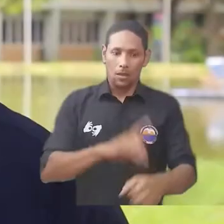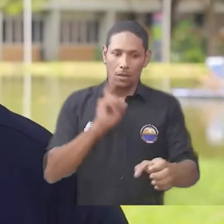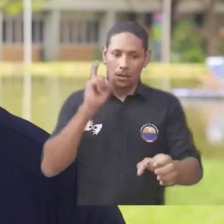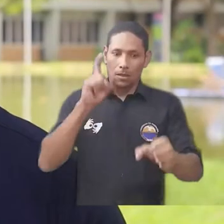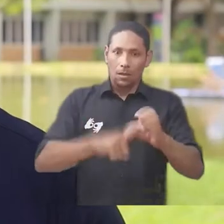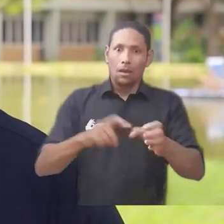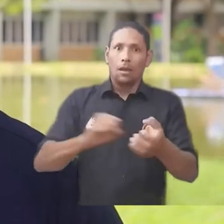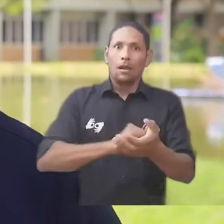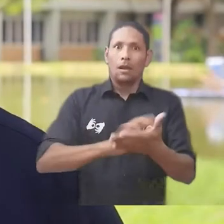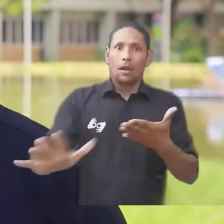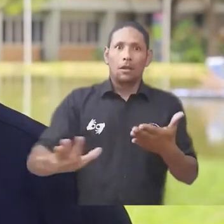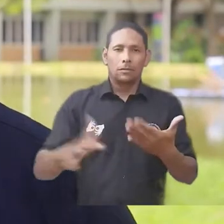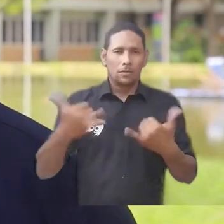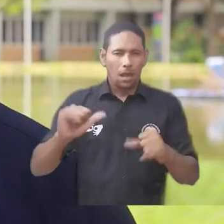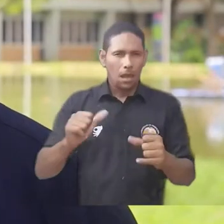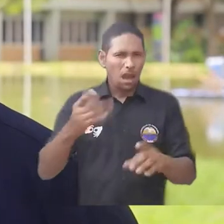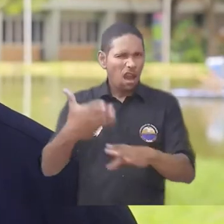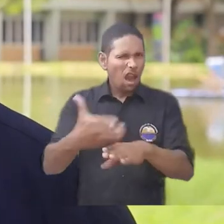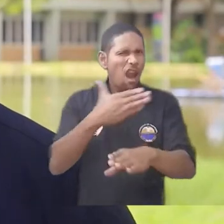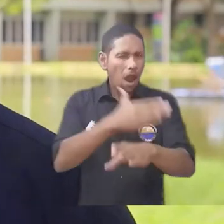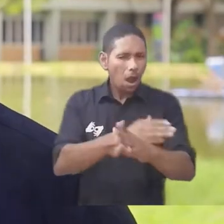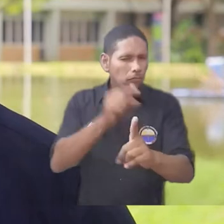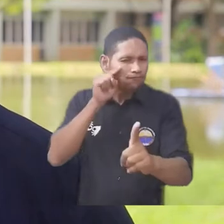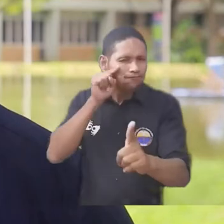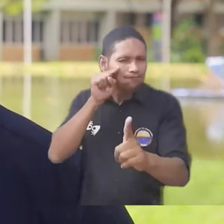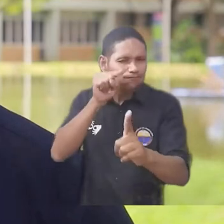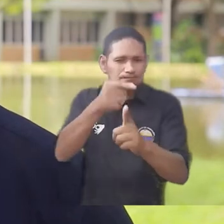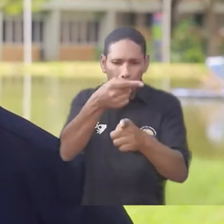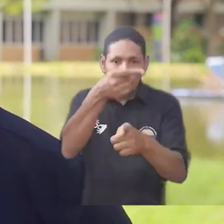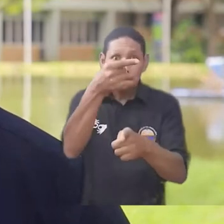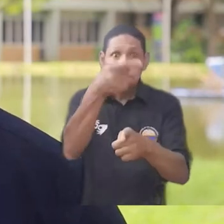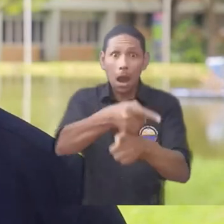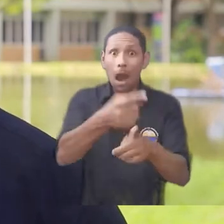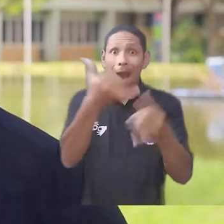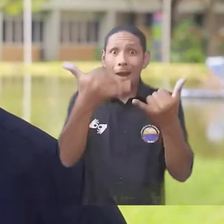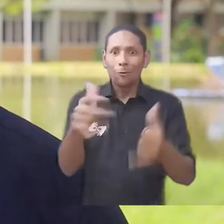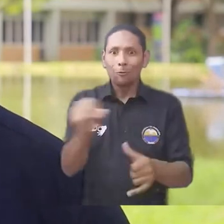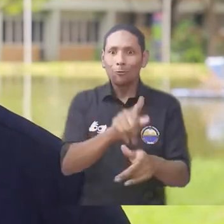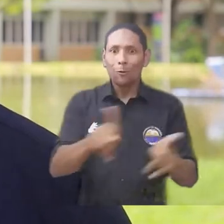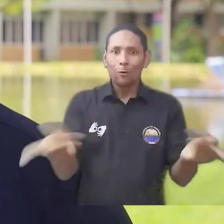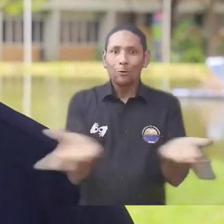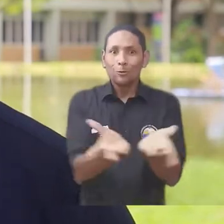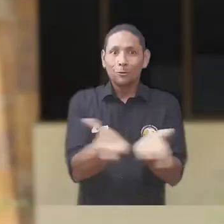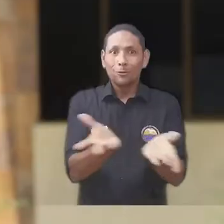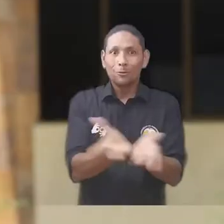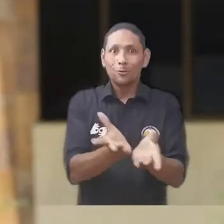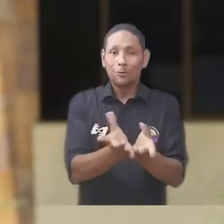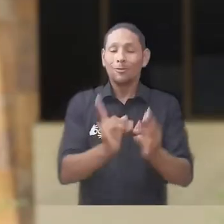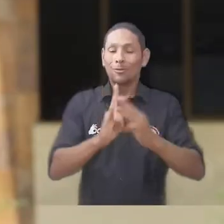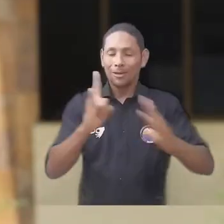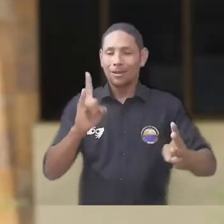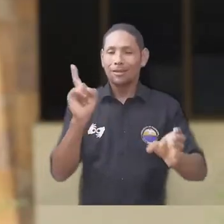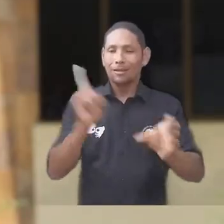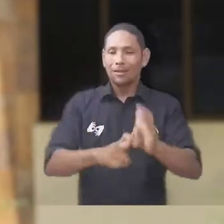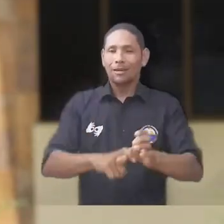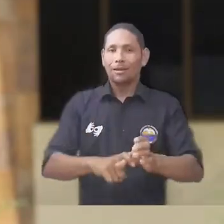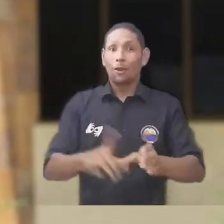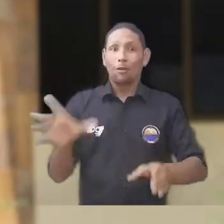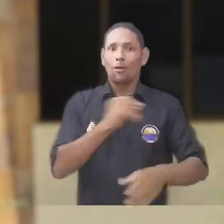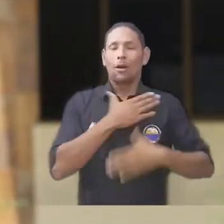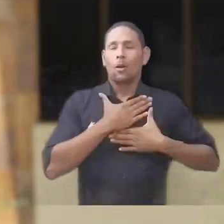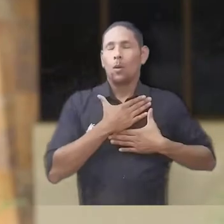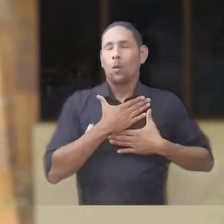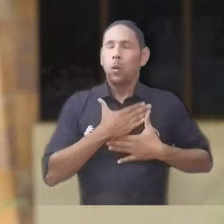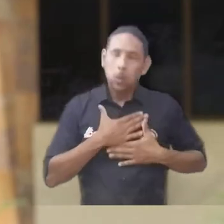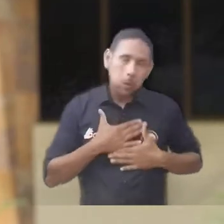La matrícula cero es un propósito institucional con el que hoy se beneficia a todos los estudiantes de Uni Magdalena. Con gran satisfacción celebramos el